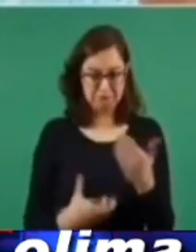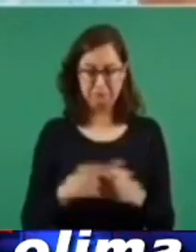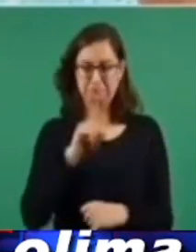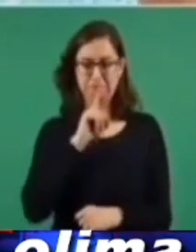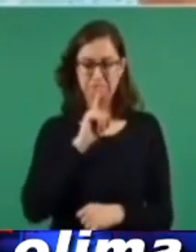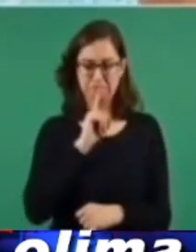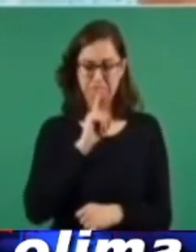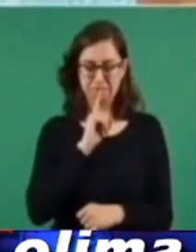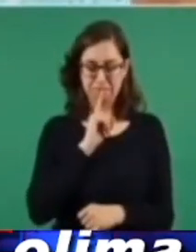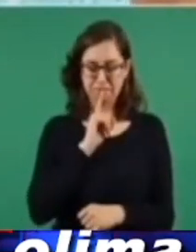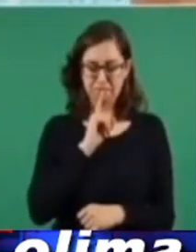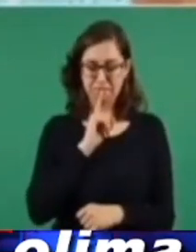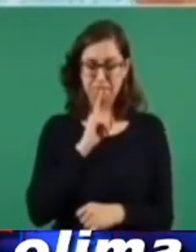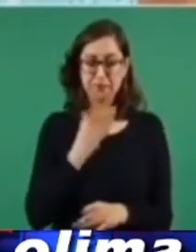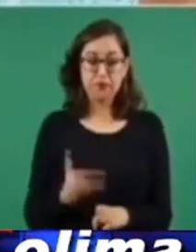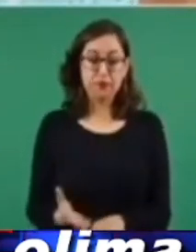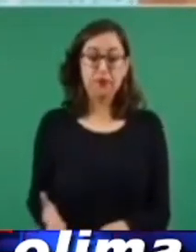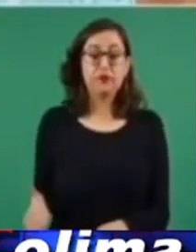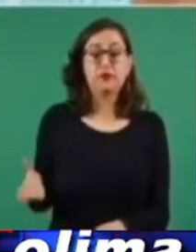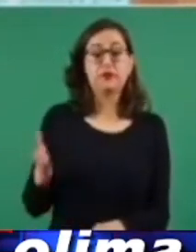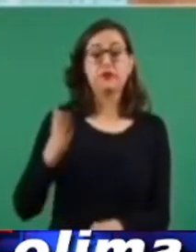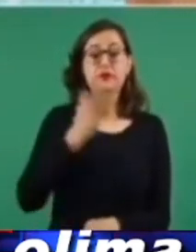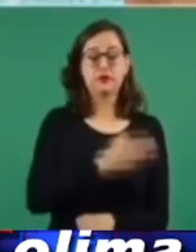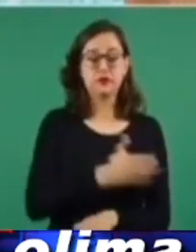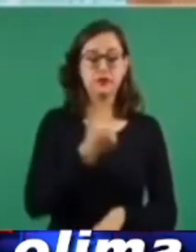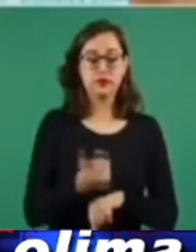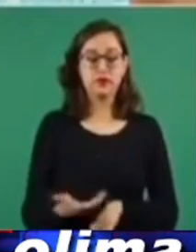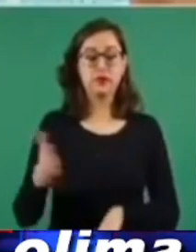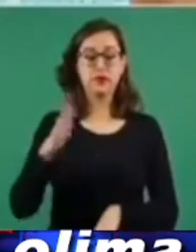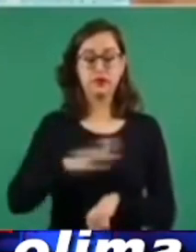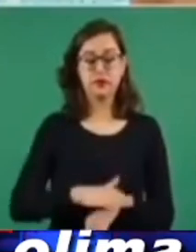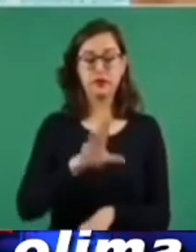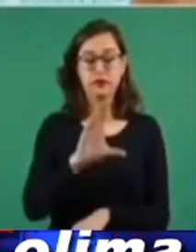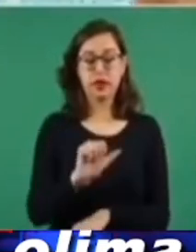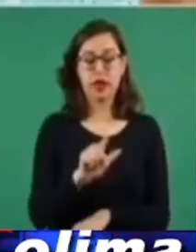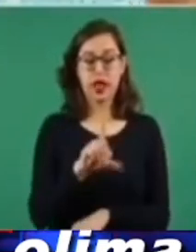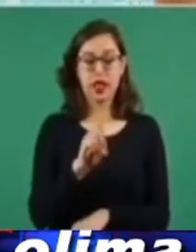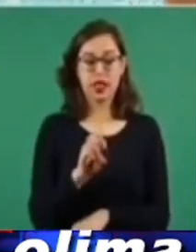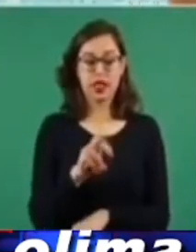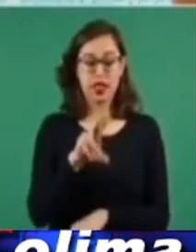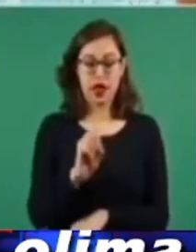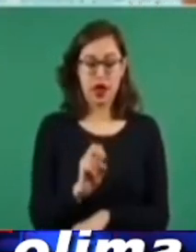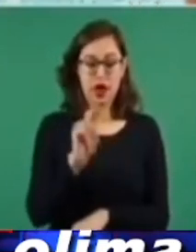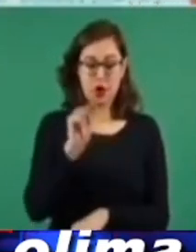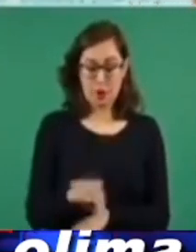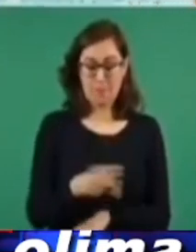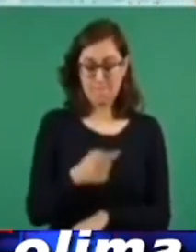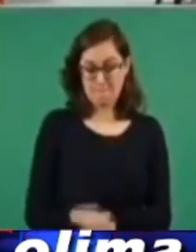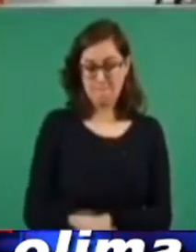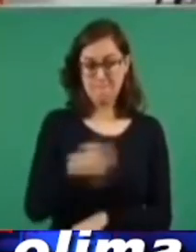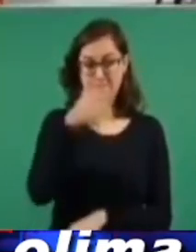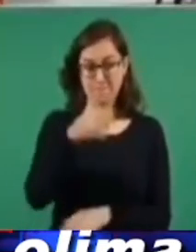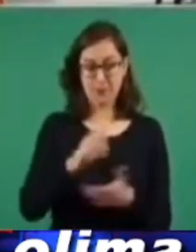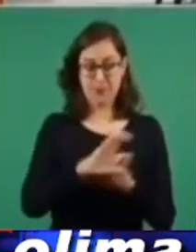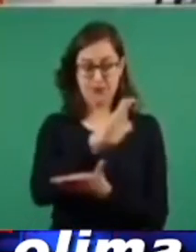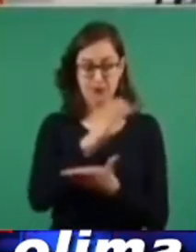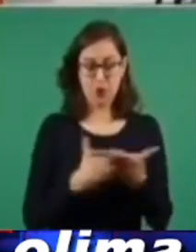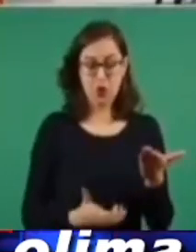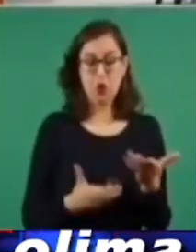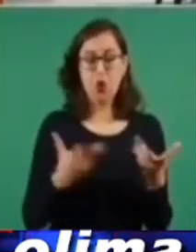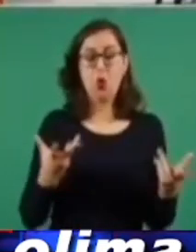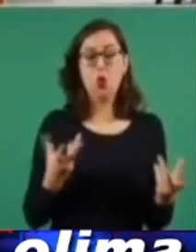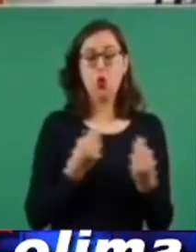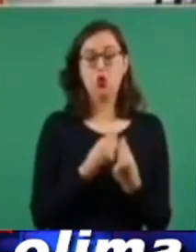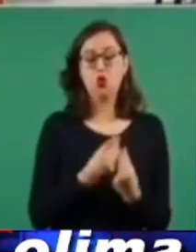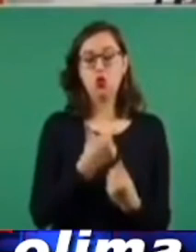malware. El primer caso se remonta a la administración de Felipe Calderón y tiene que ver con la contratación que Genaro García Luna